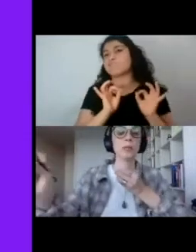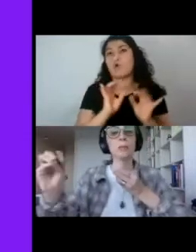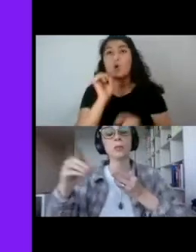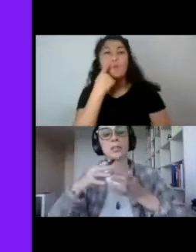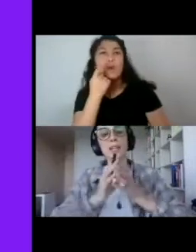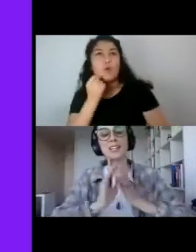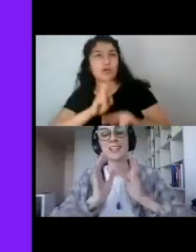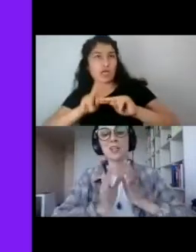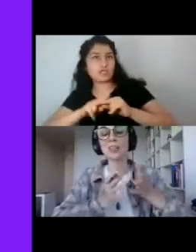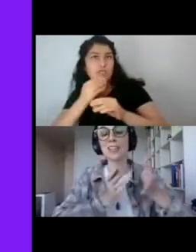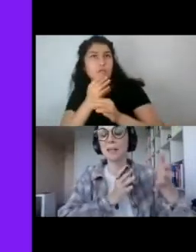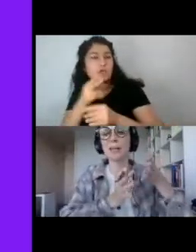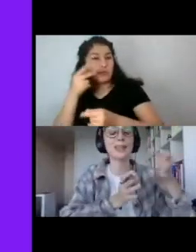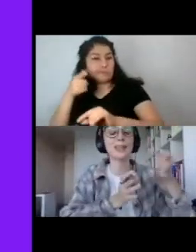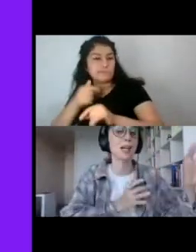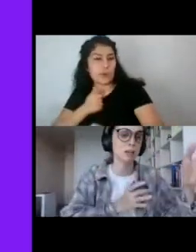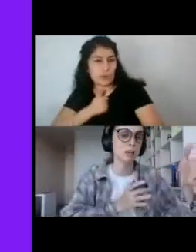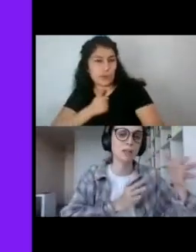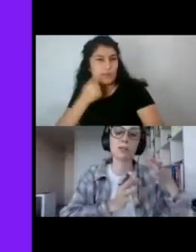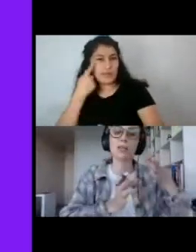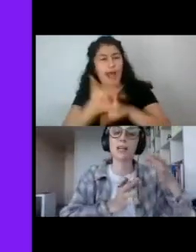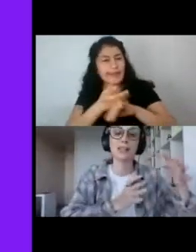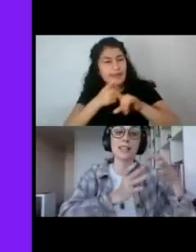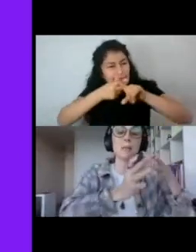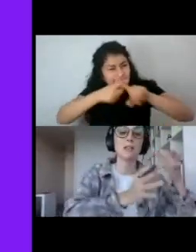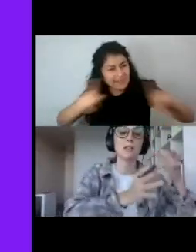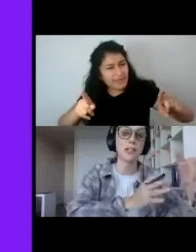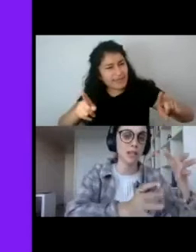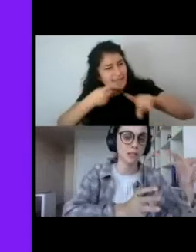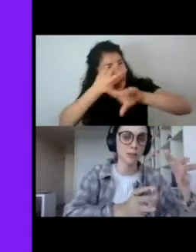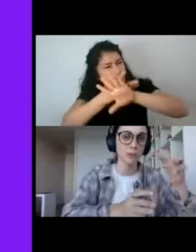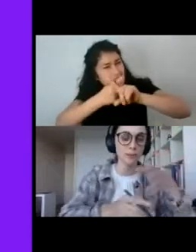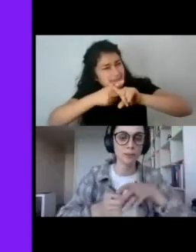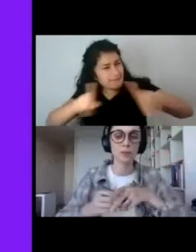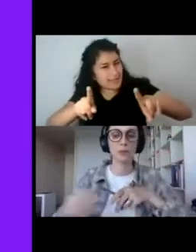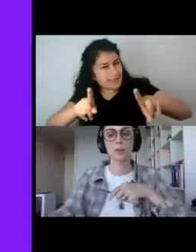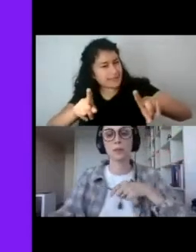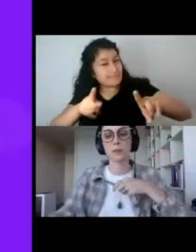ciertos parámetros, y hay algo que está marginal, que está en la periferia, ¿no?